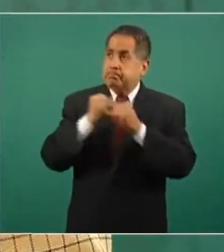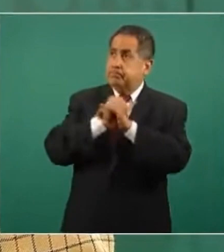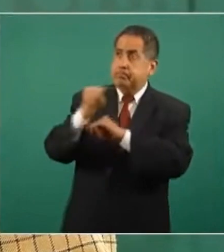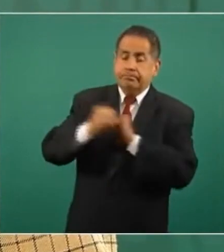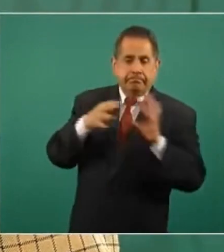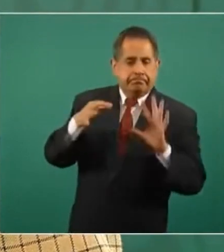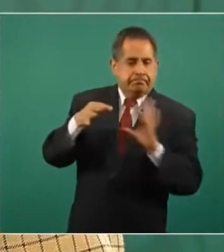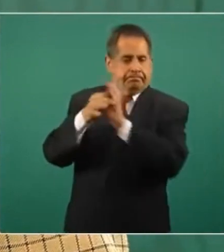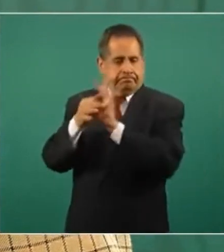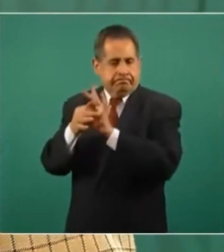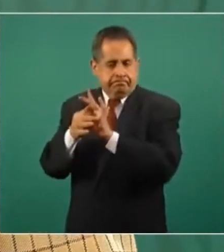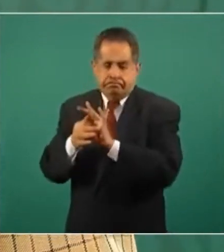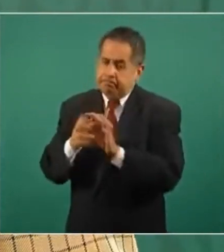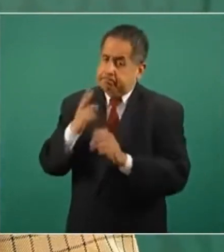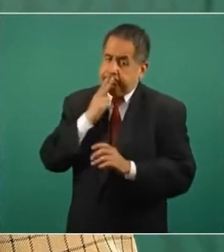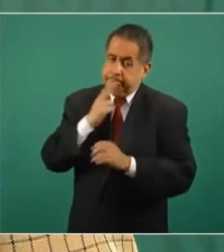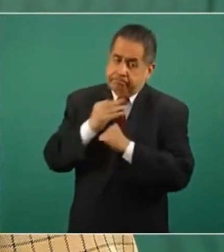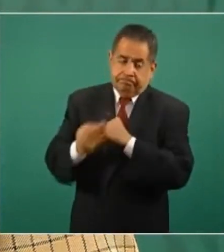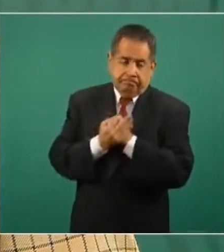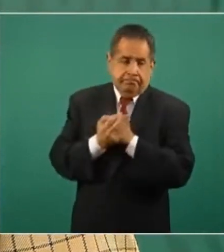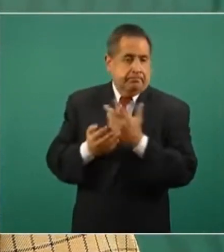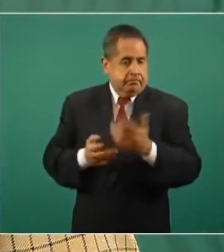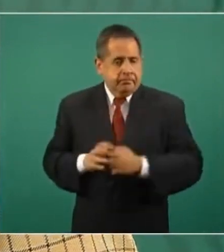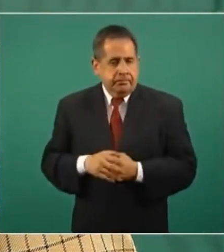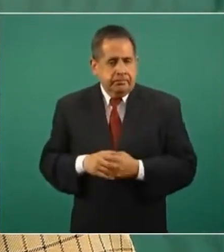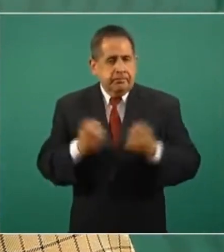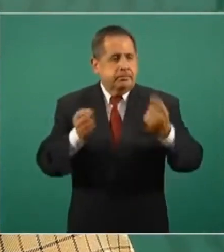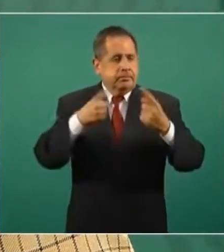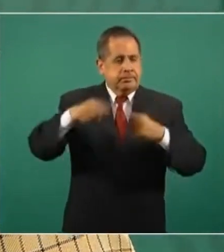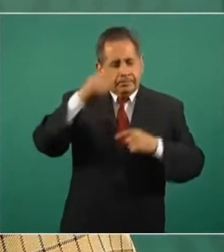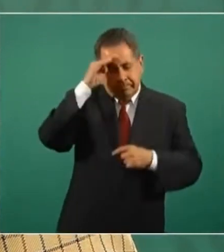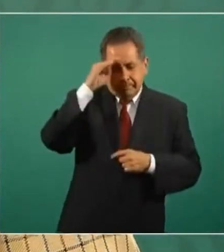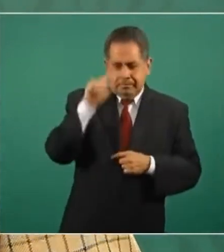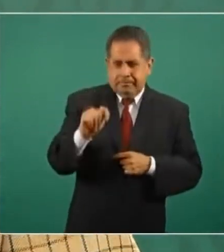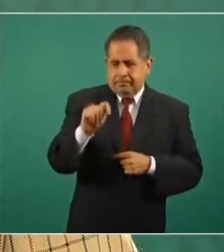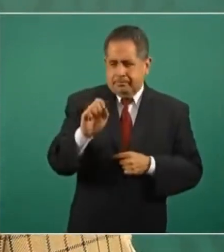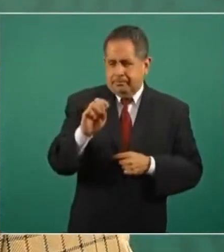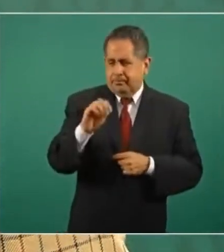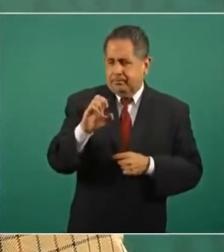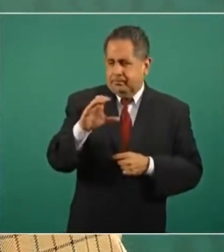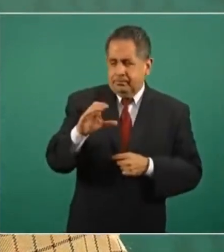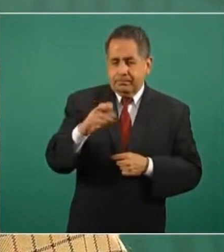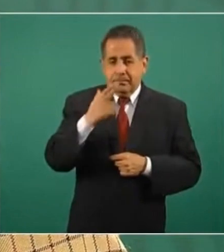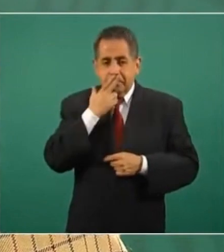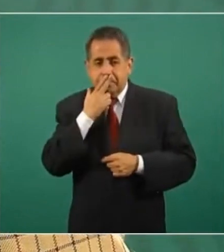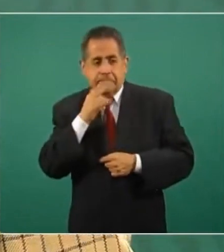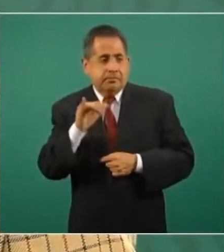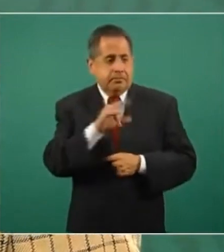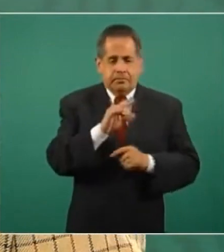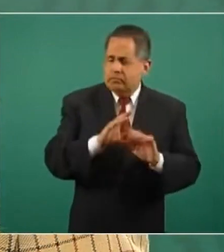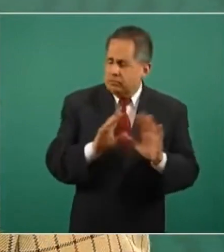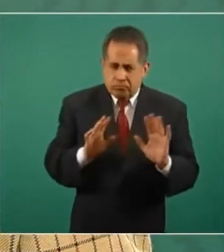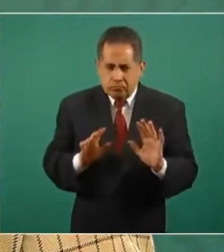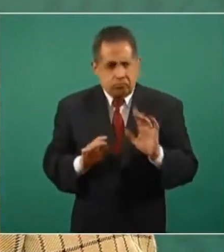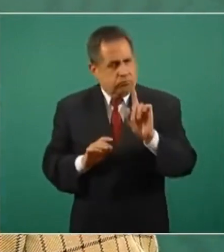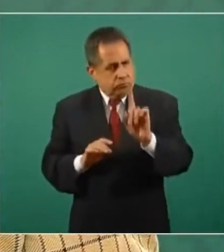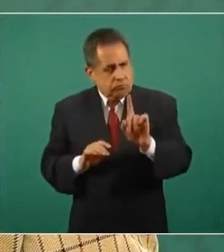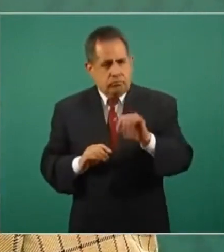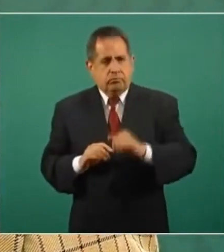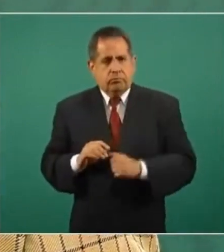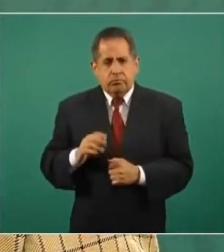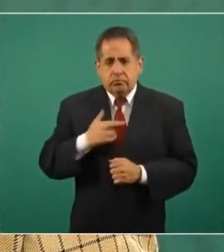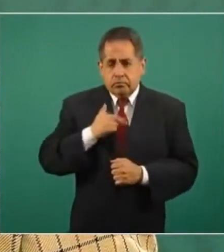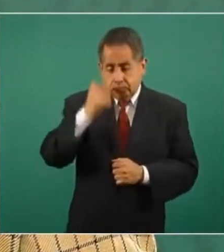muy importante. Algunos se cuestionaban sobre el TEMEC, si violentaba o no el TEMEC. Yo recuerdo,